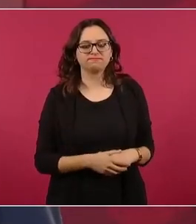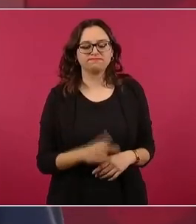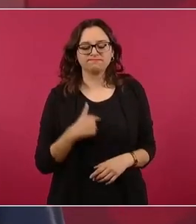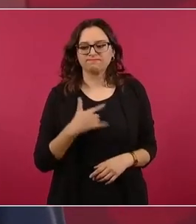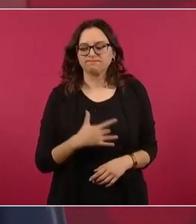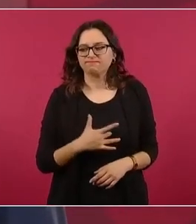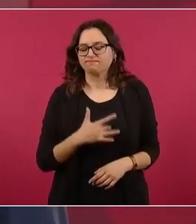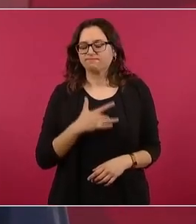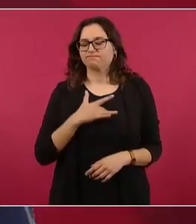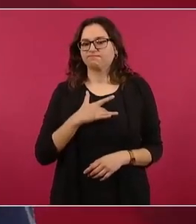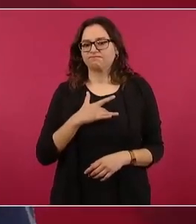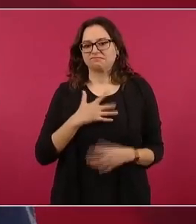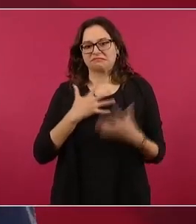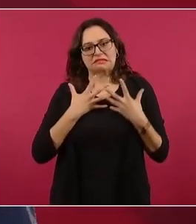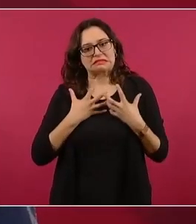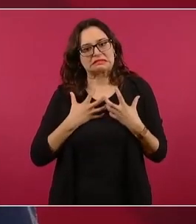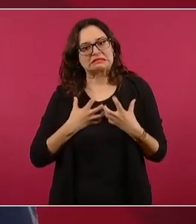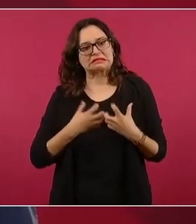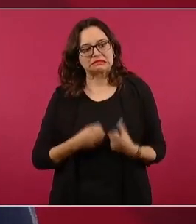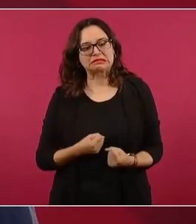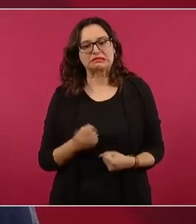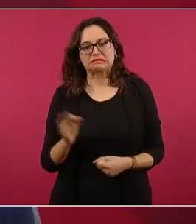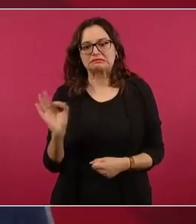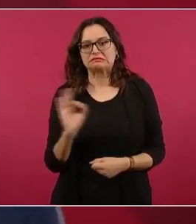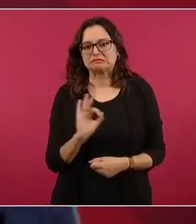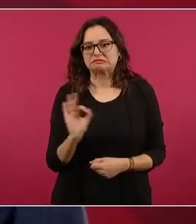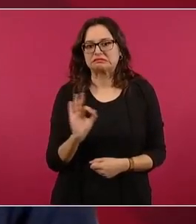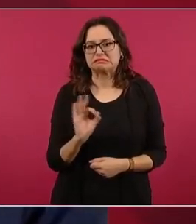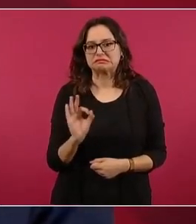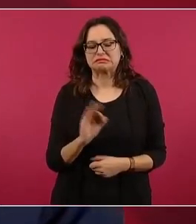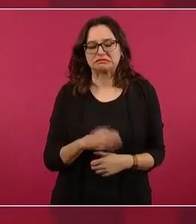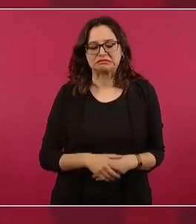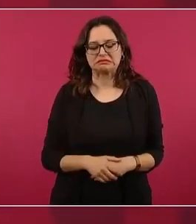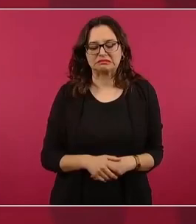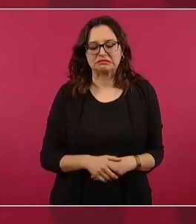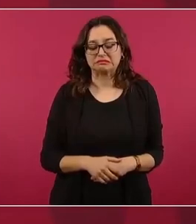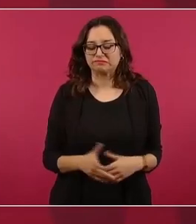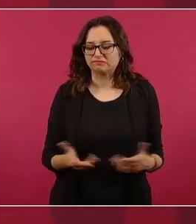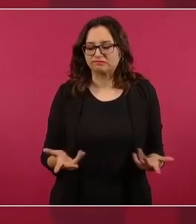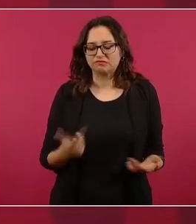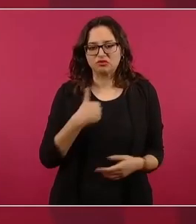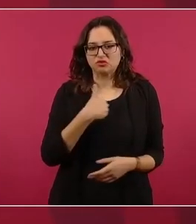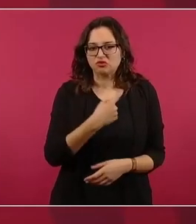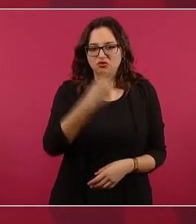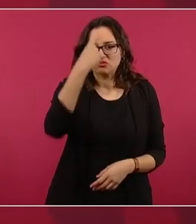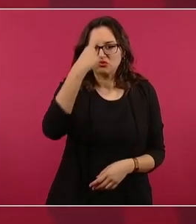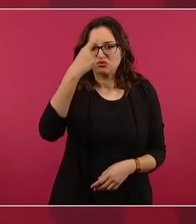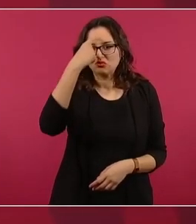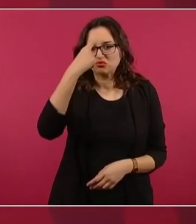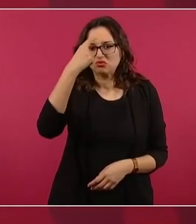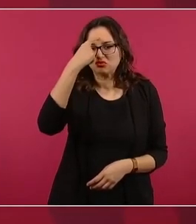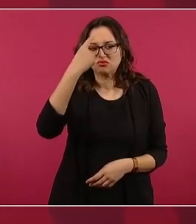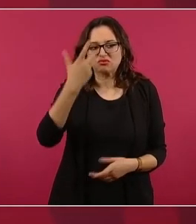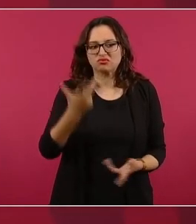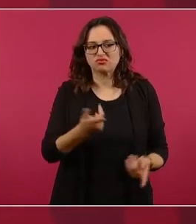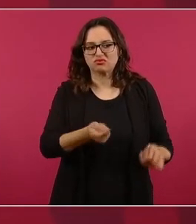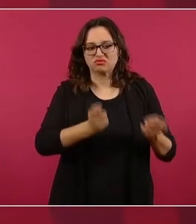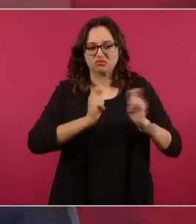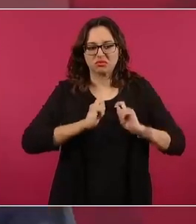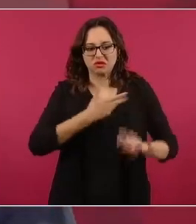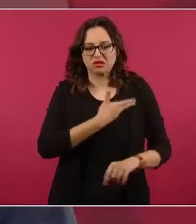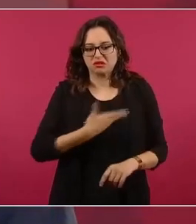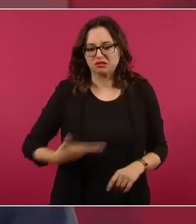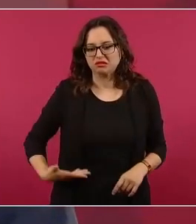porque nunca me han interesado los cargos,